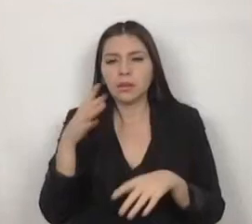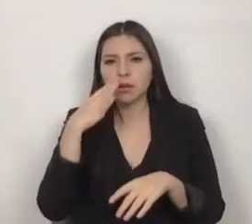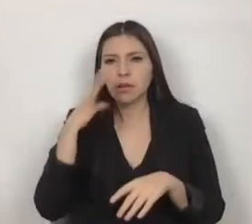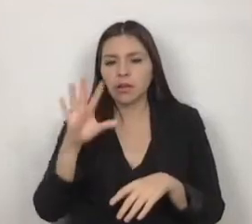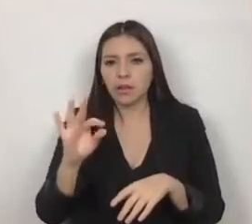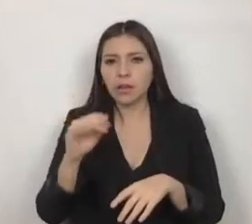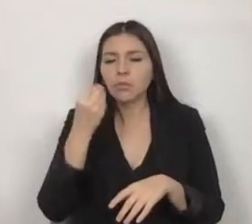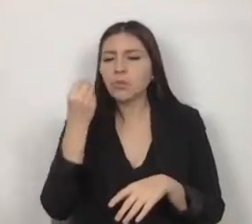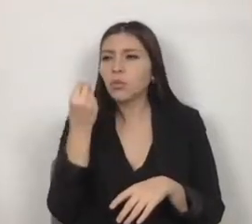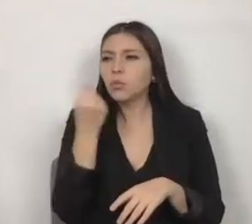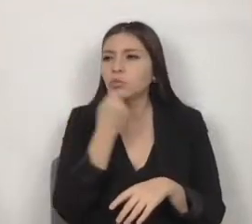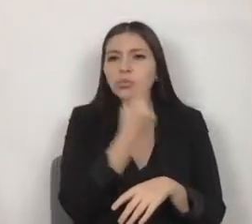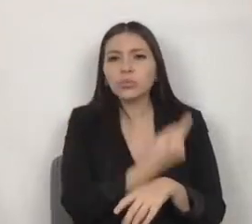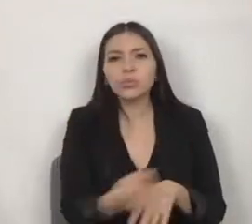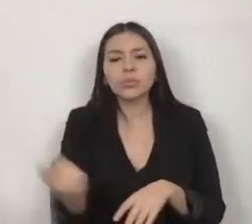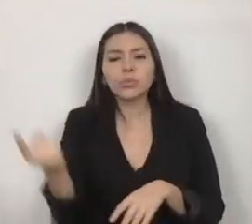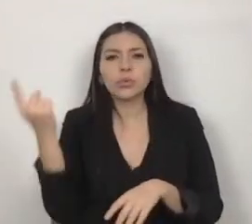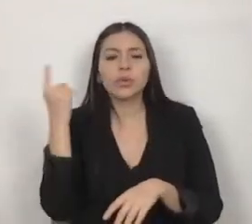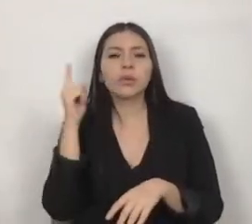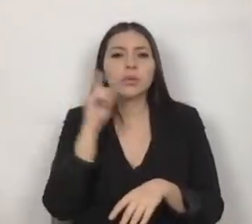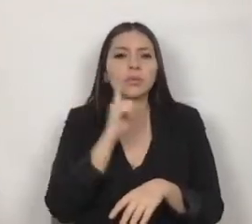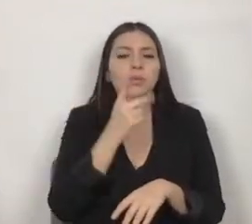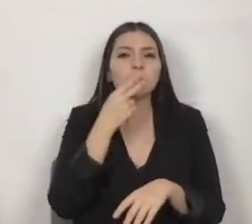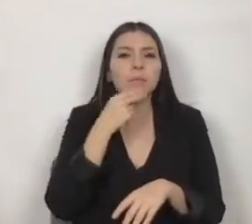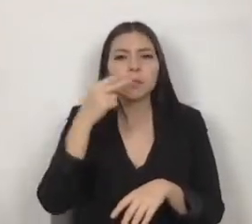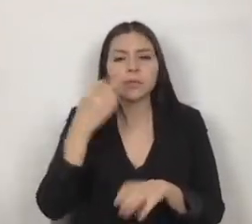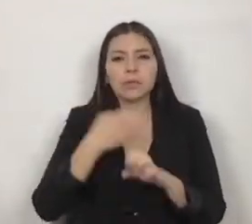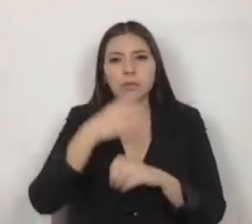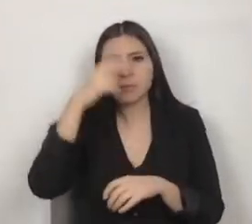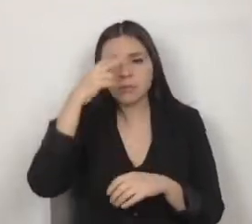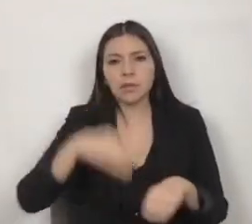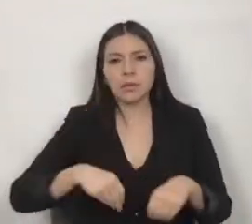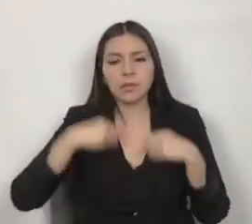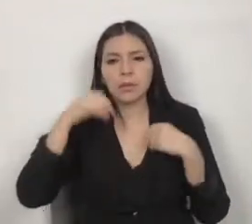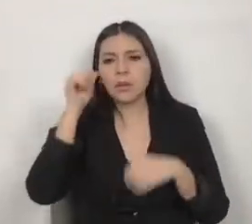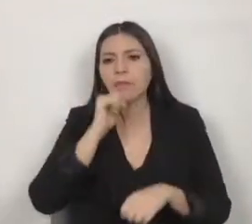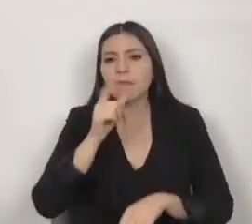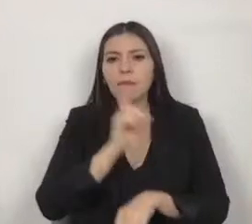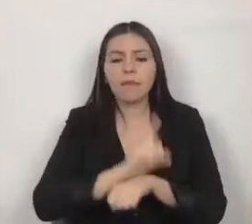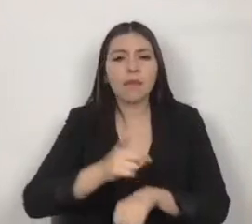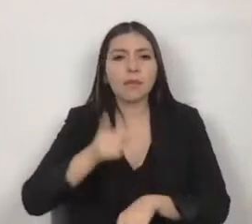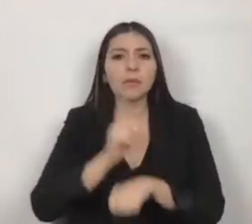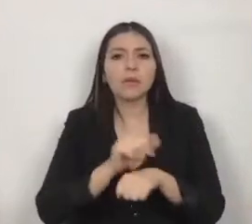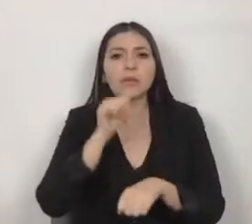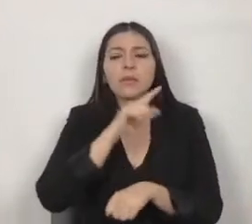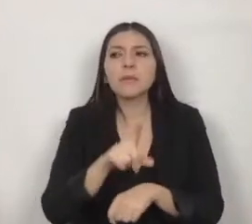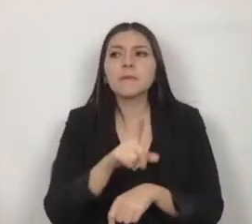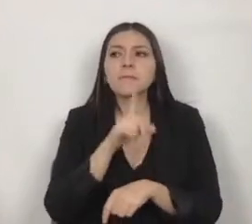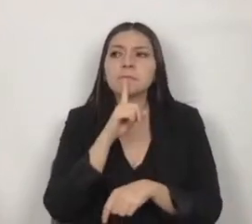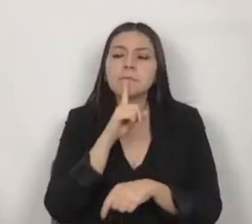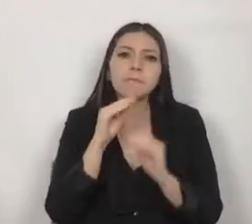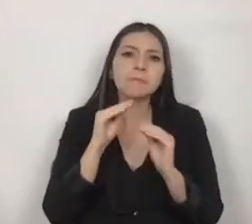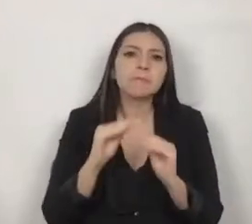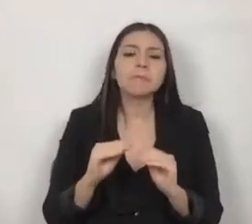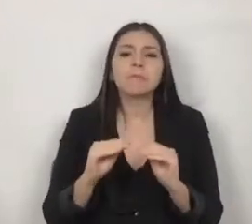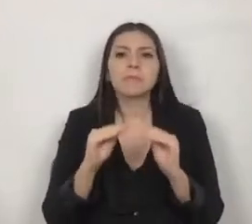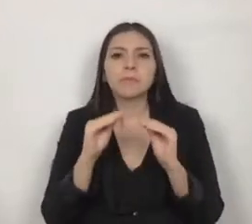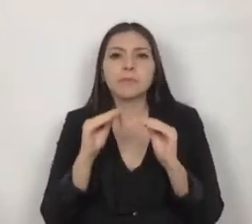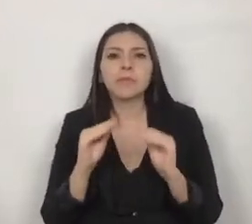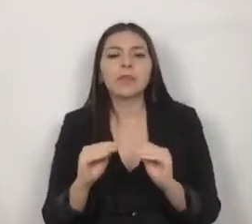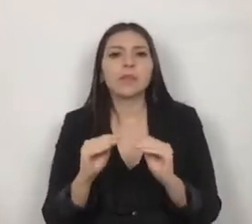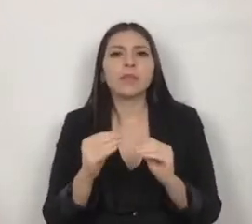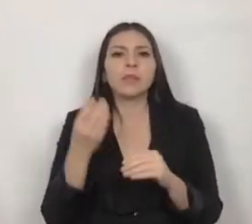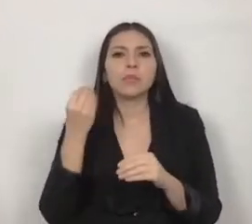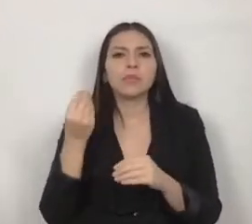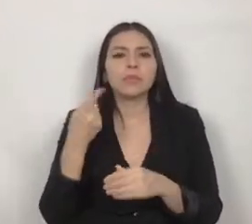niños mexiquenses se enfrentan todos los días y casi siempre lo hacen en silencio. La violencia de la que son objeto